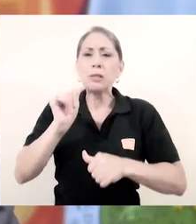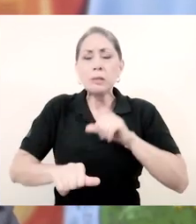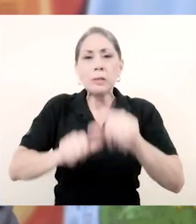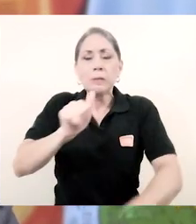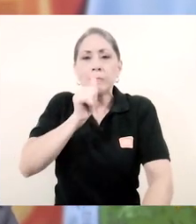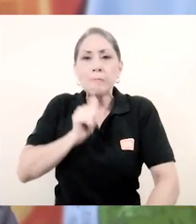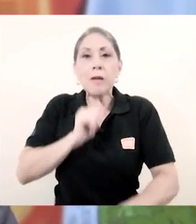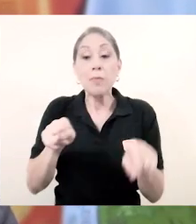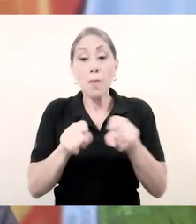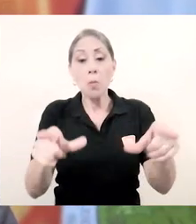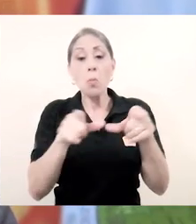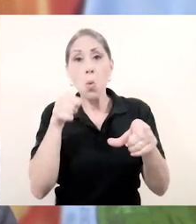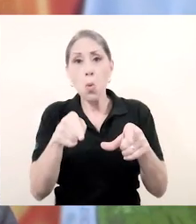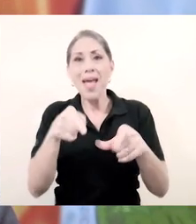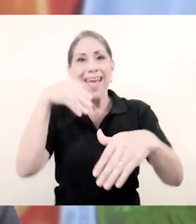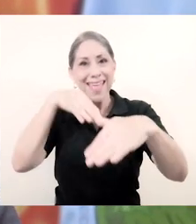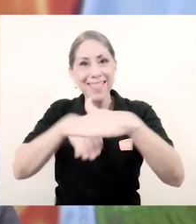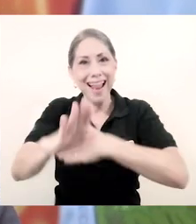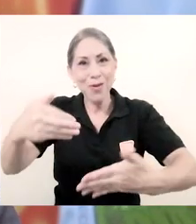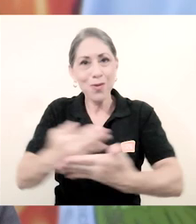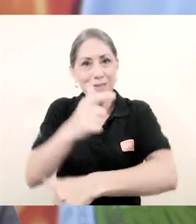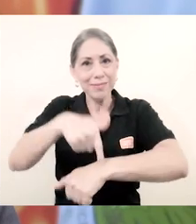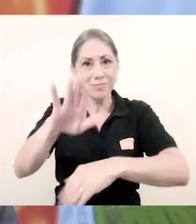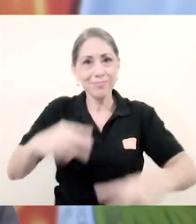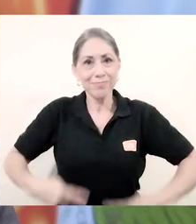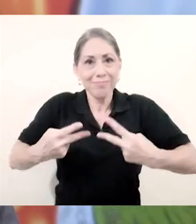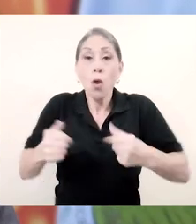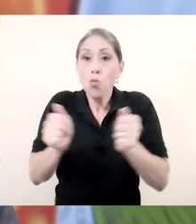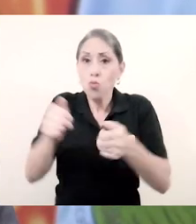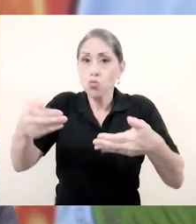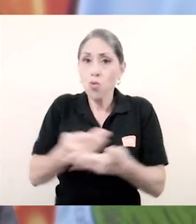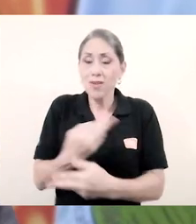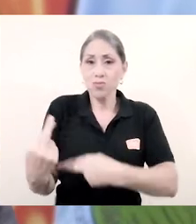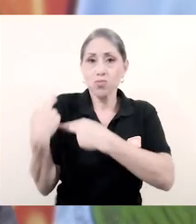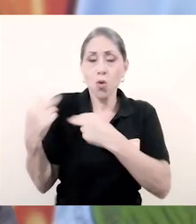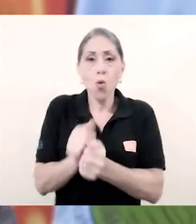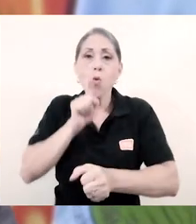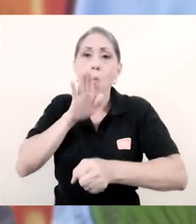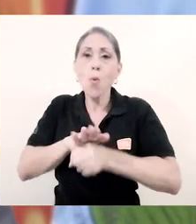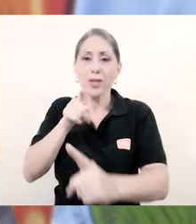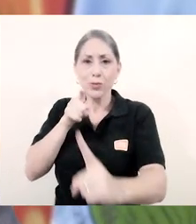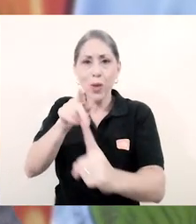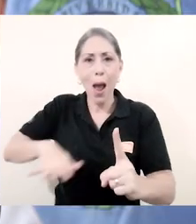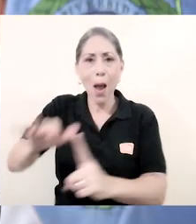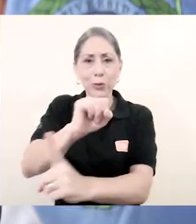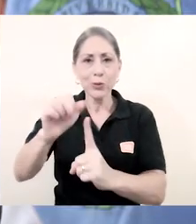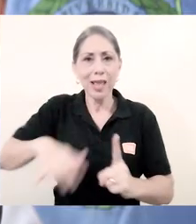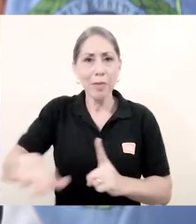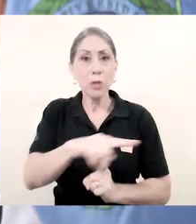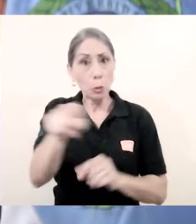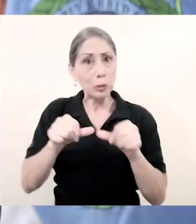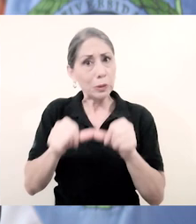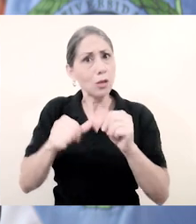puerta de entrada a una nueva etapa de su vida con nuevas responsabilidades y compromisos hacia la sociedad. Sigan